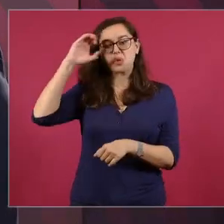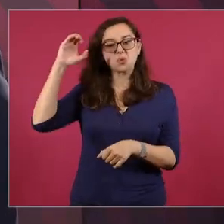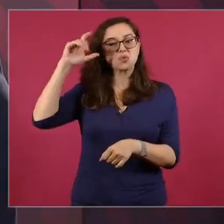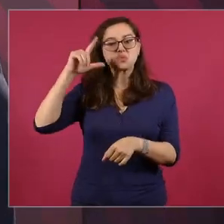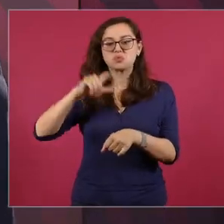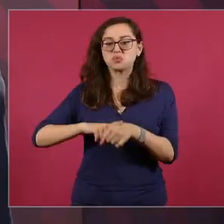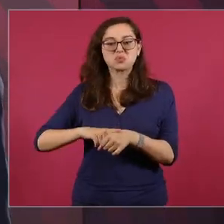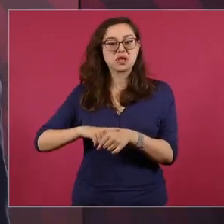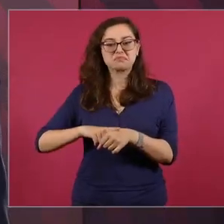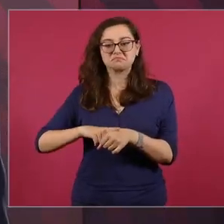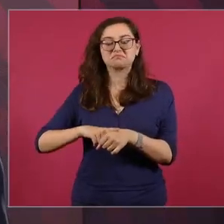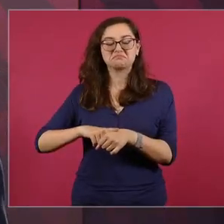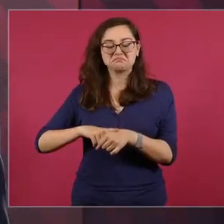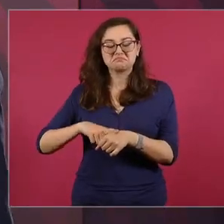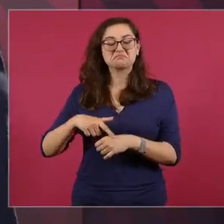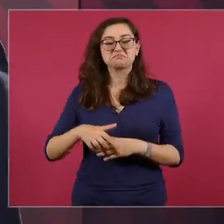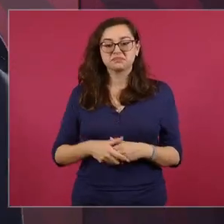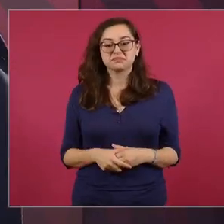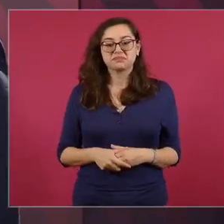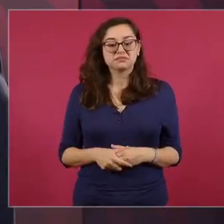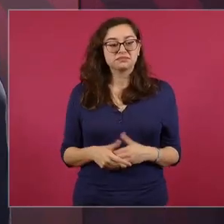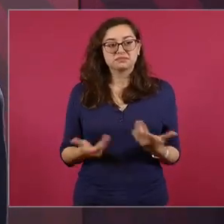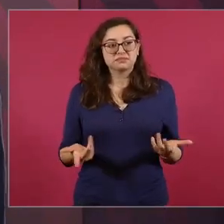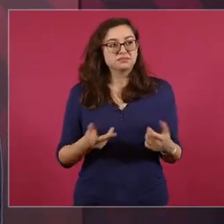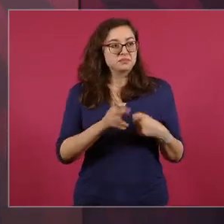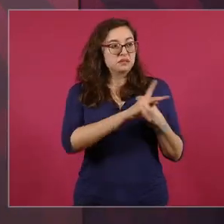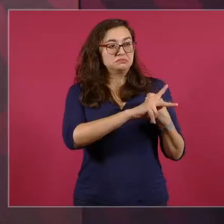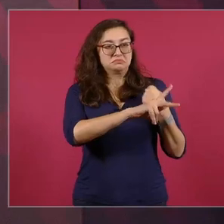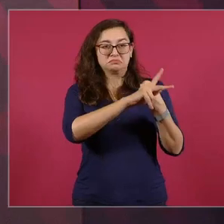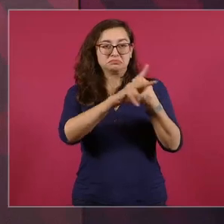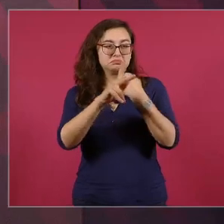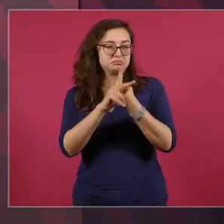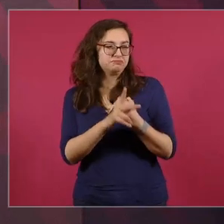de la mayoría de los países